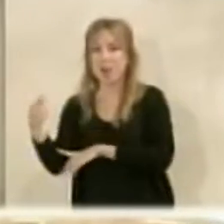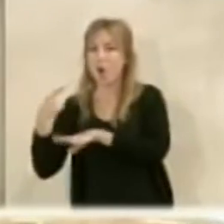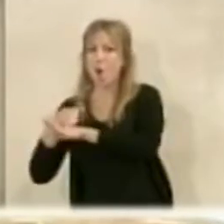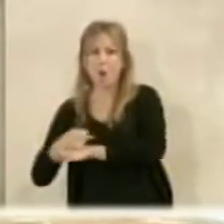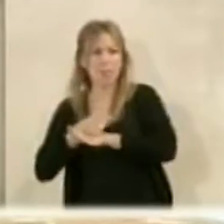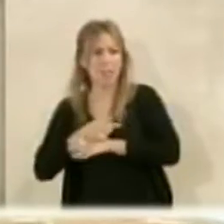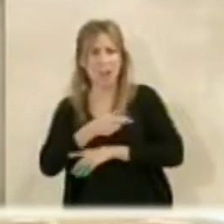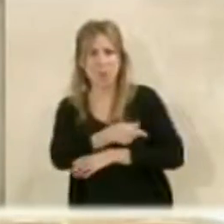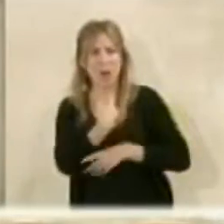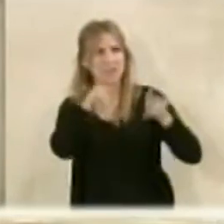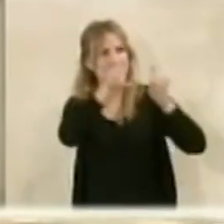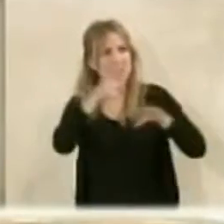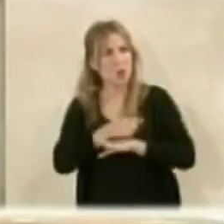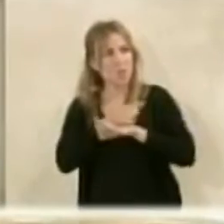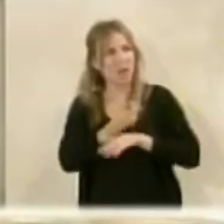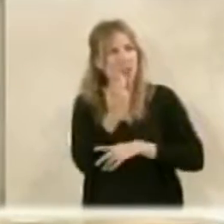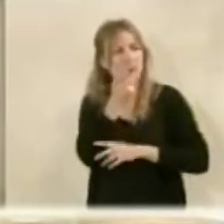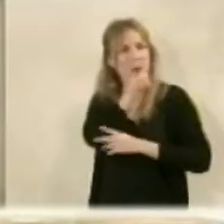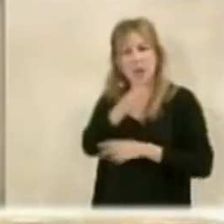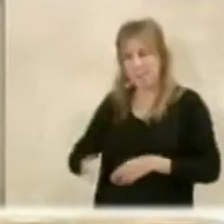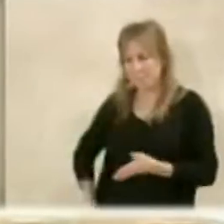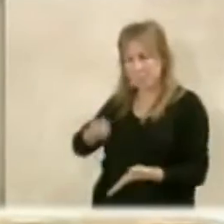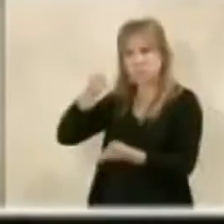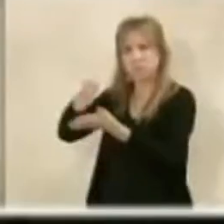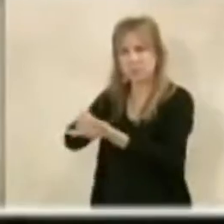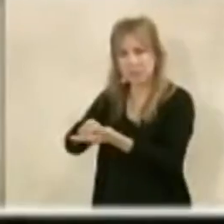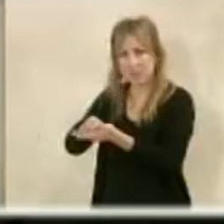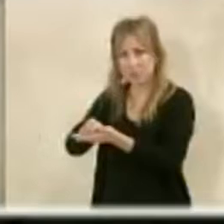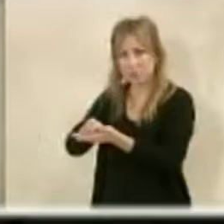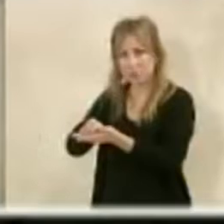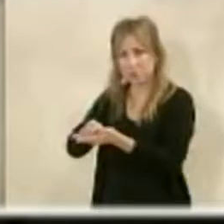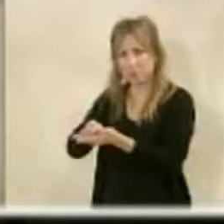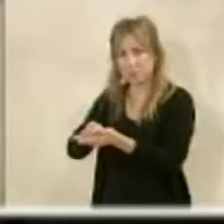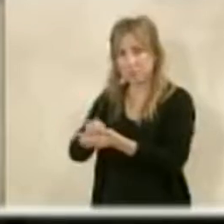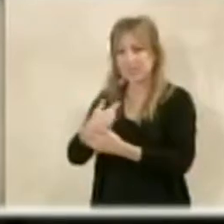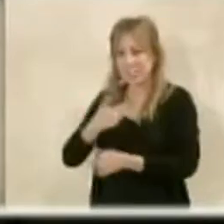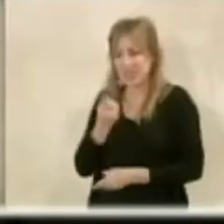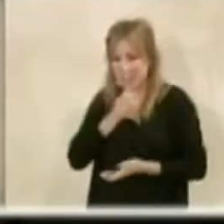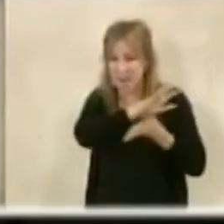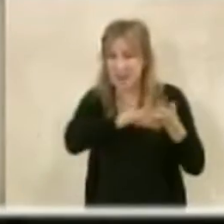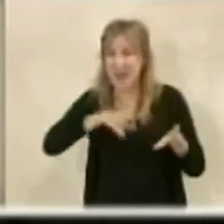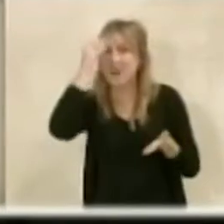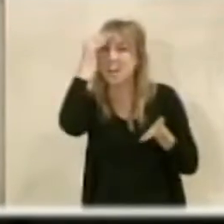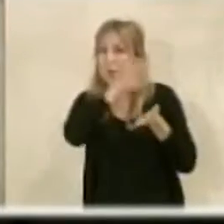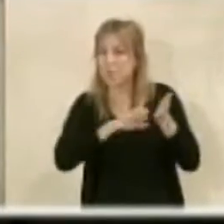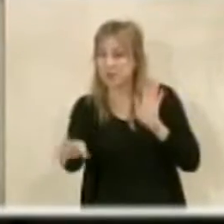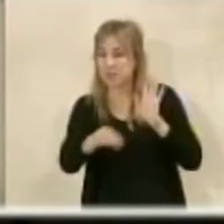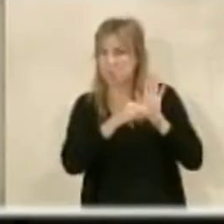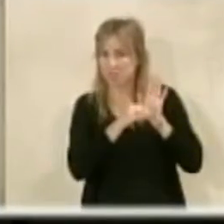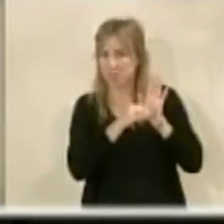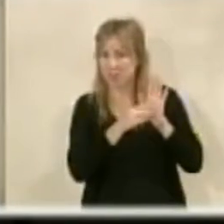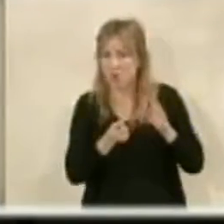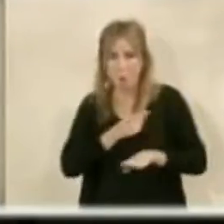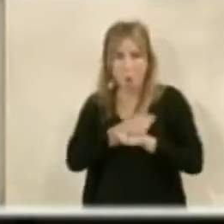obligado a esta empresa a gastarse los 754.000 euros que dice esa memoria que vale lo que van a hacer.